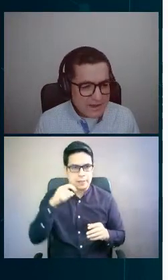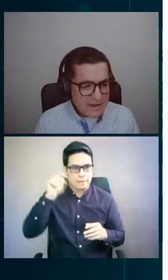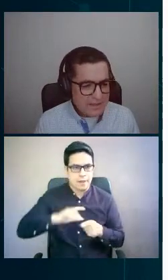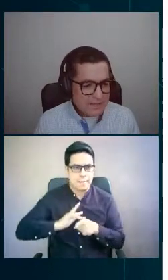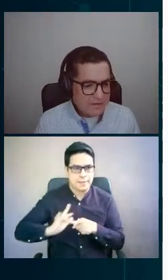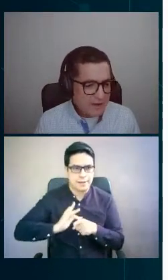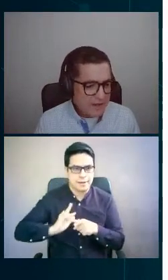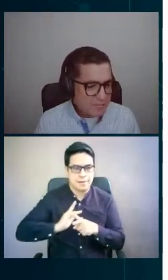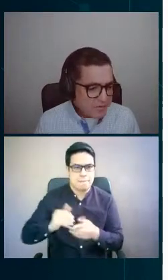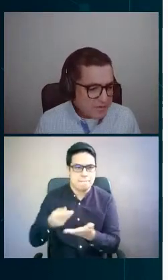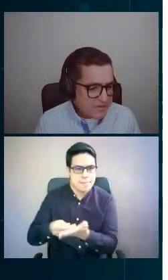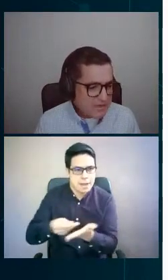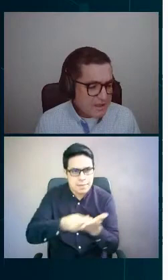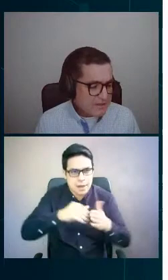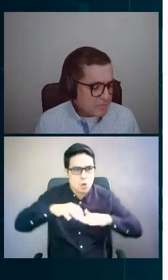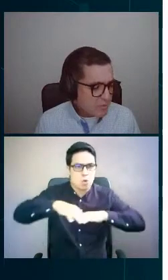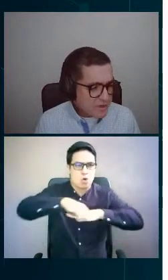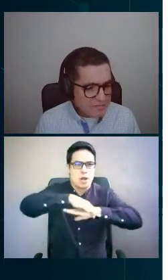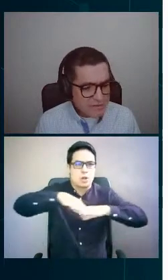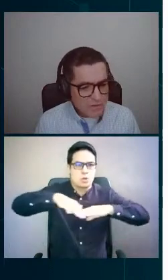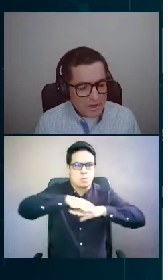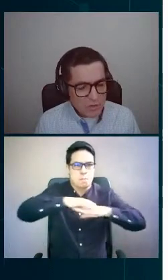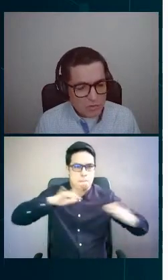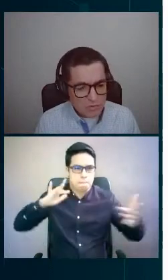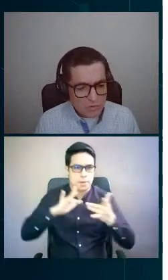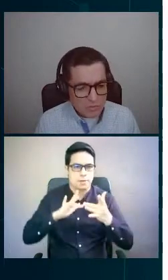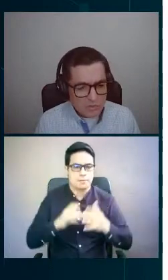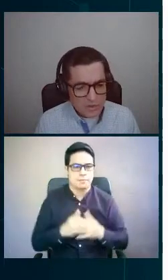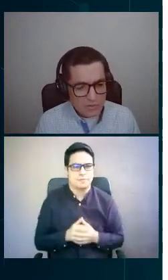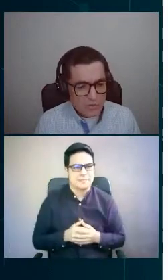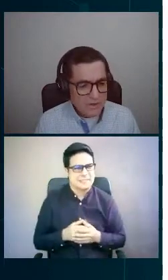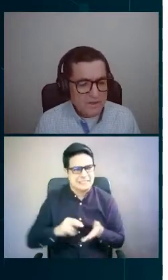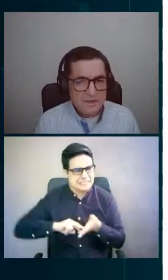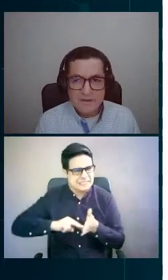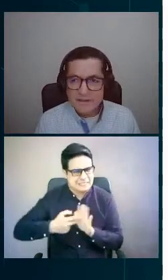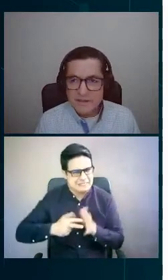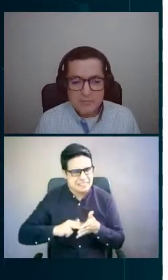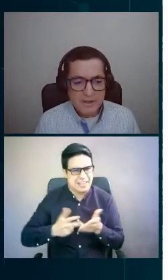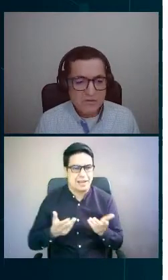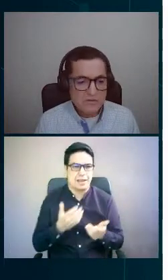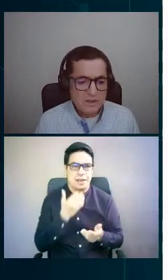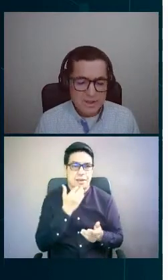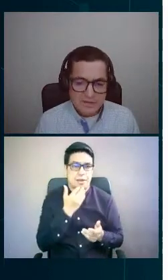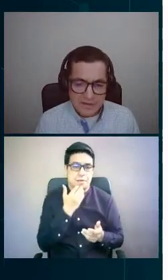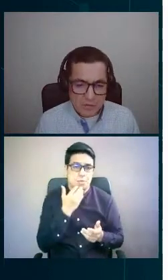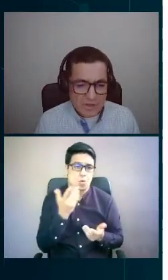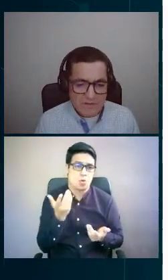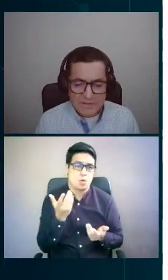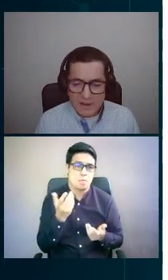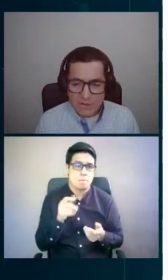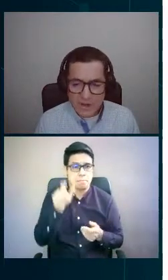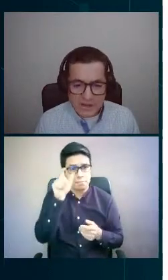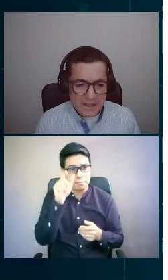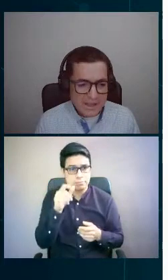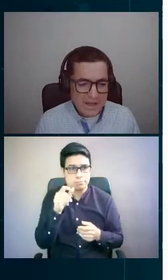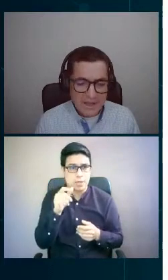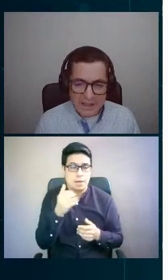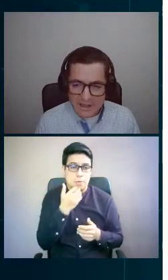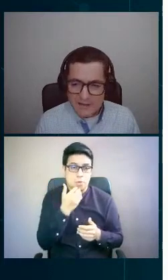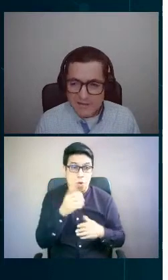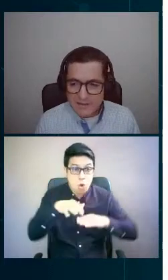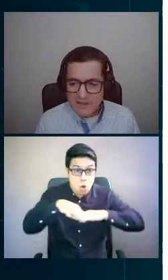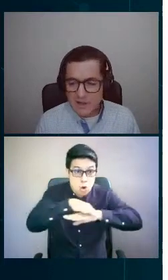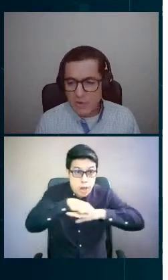característica de la tarifa horaria? Pues es que se podía facturar el consumo del usuario en diferentes precios según la banda horaria